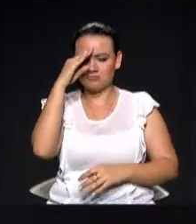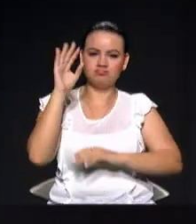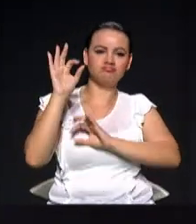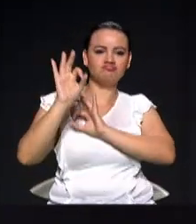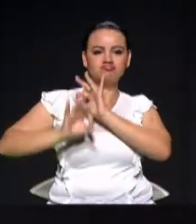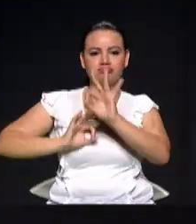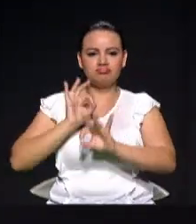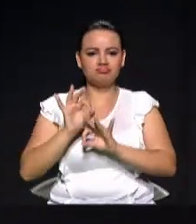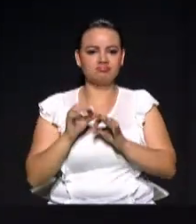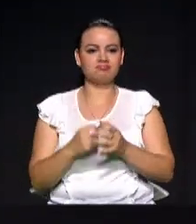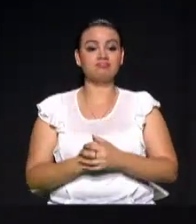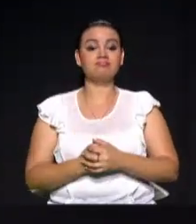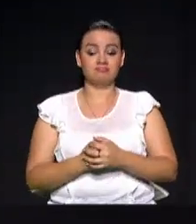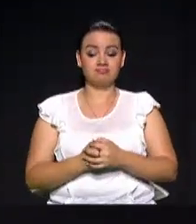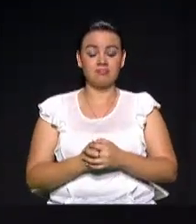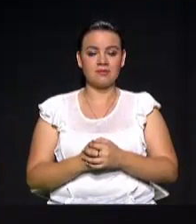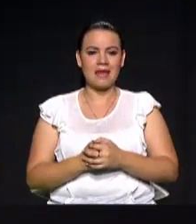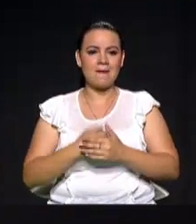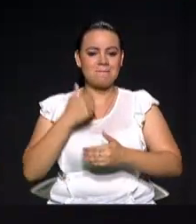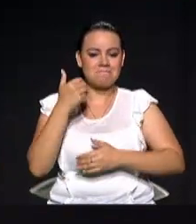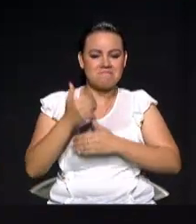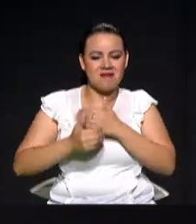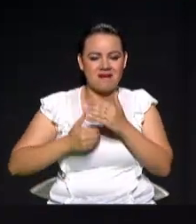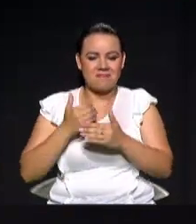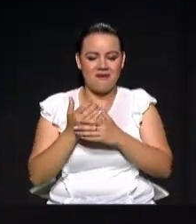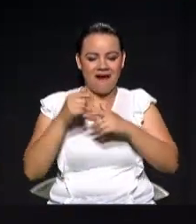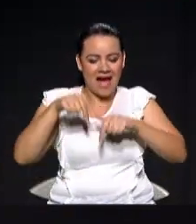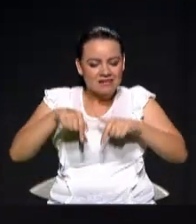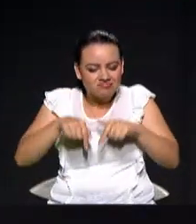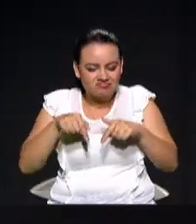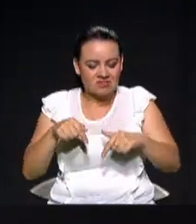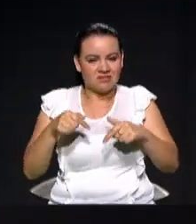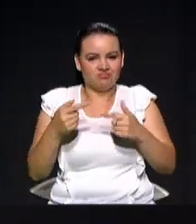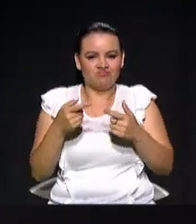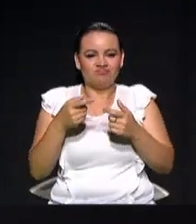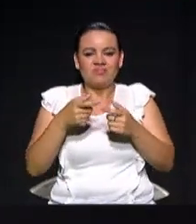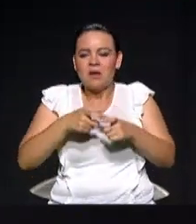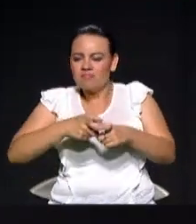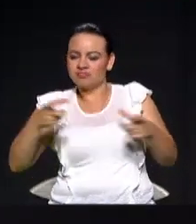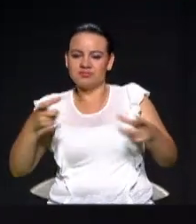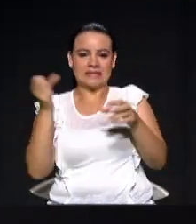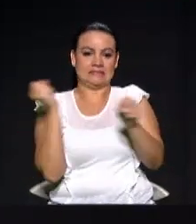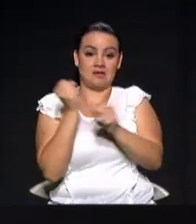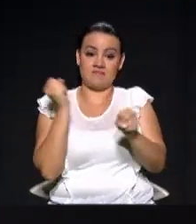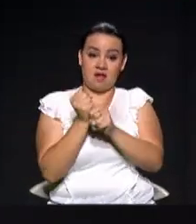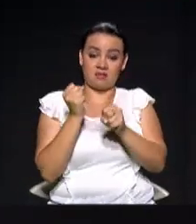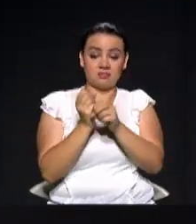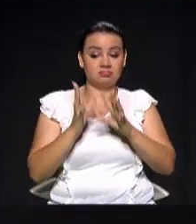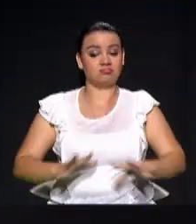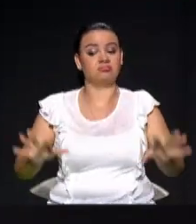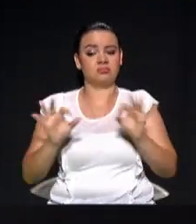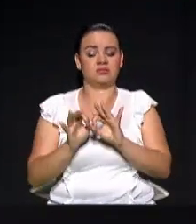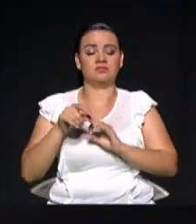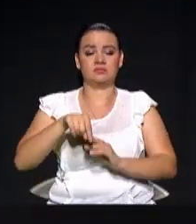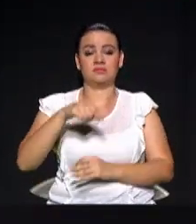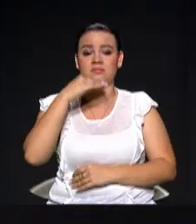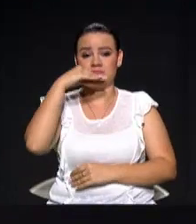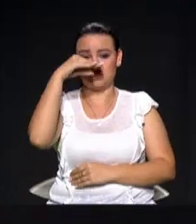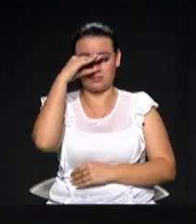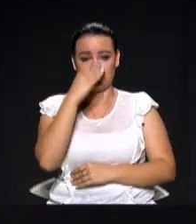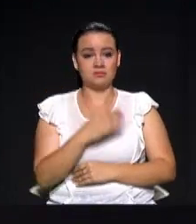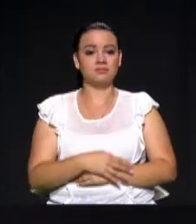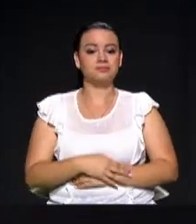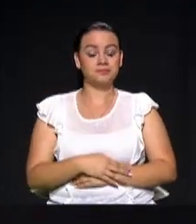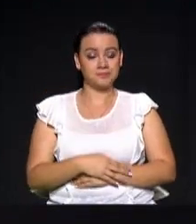generando un producto interno bruto muy importante para la ciudad de Medellín y para desarrollar